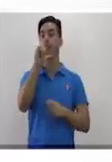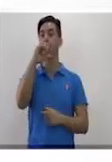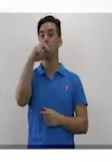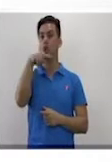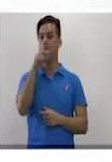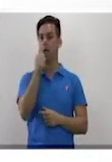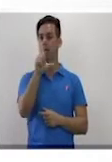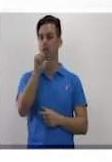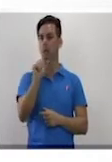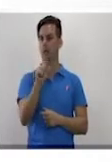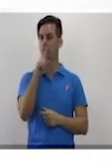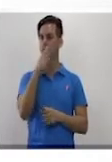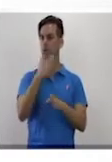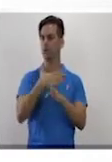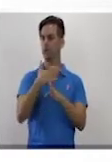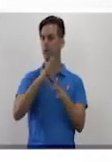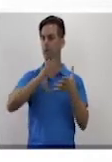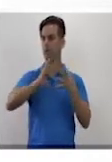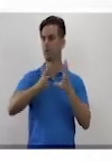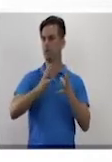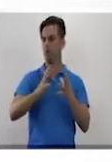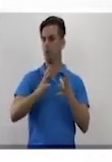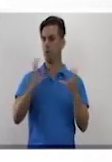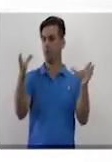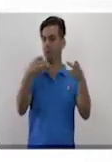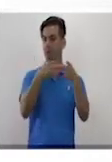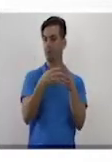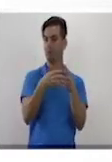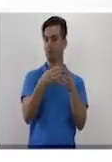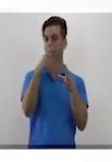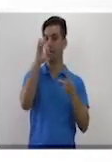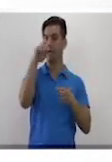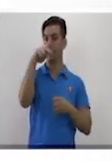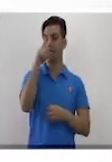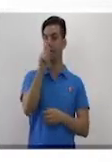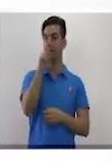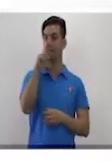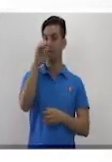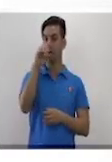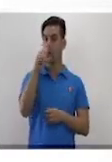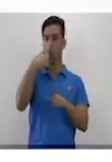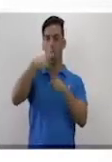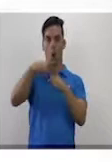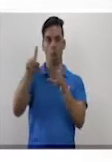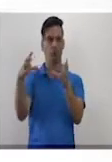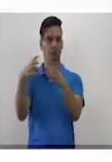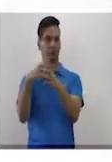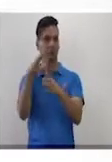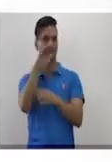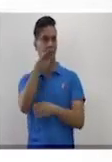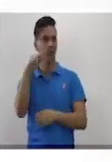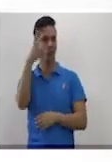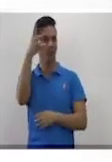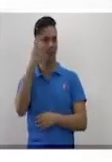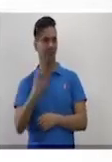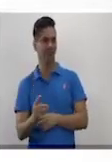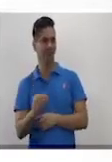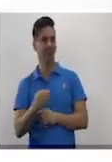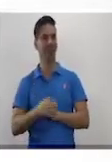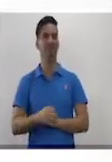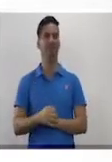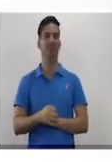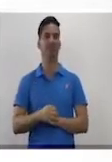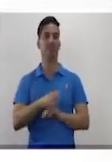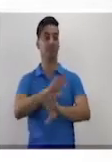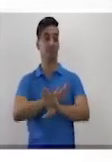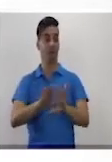maneras. Hay números enteros y hay números escritos en forma de fracción. Correcto. Después que